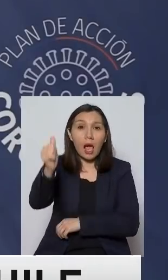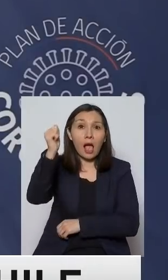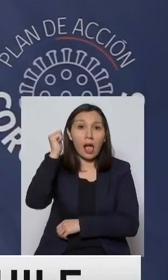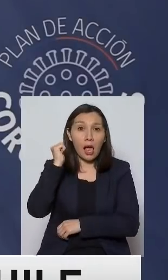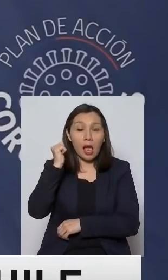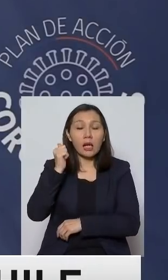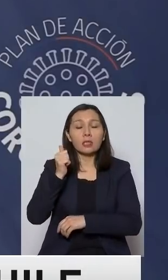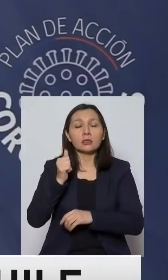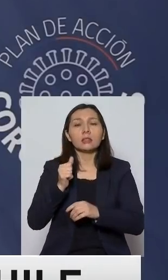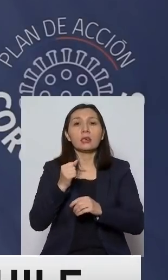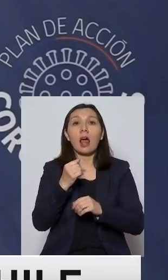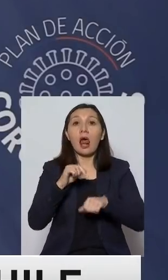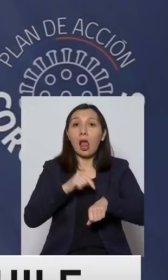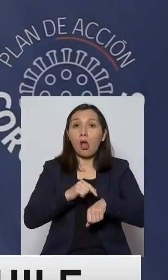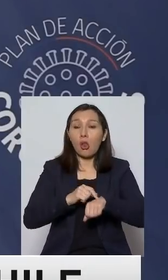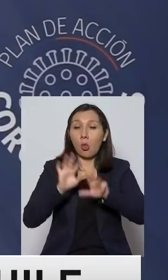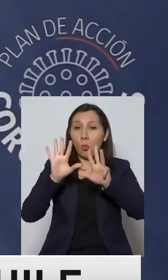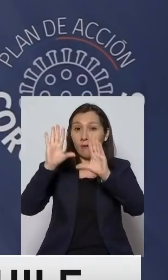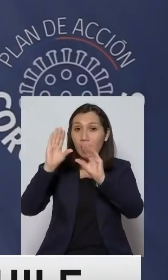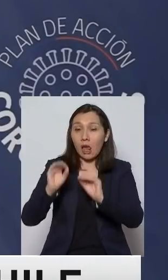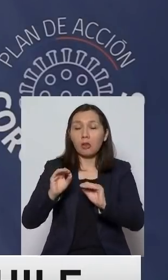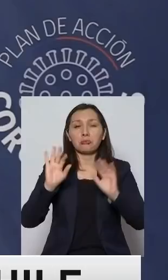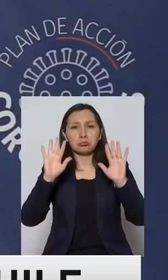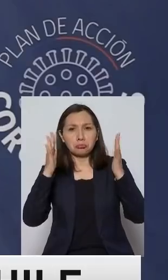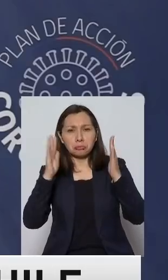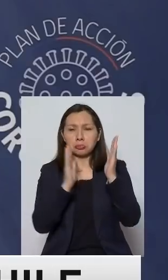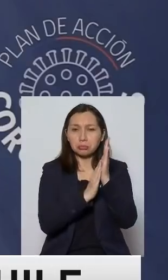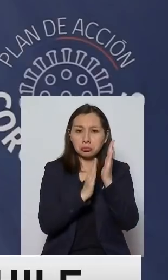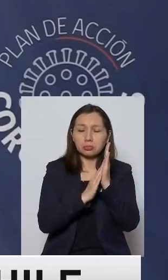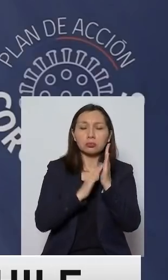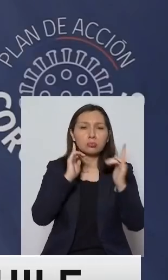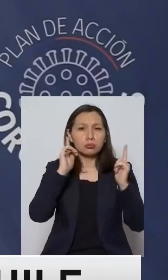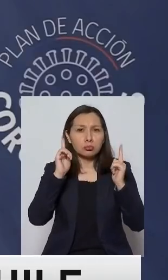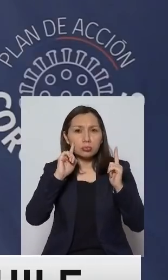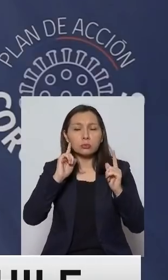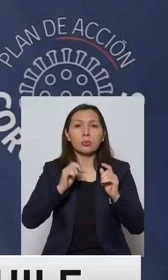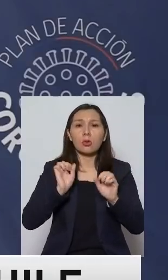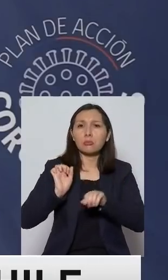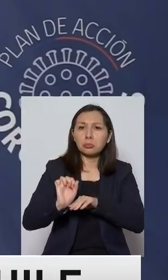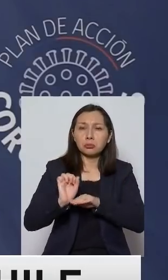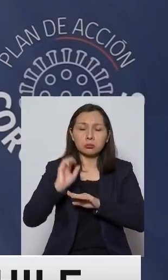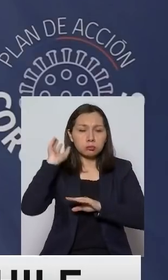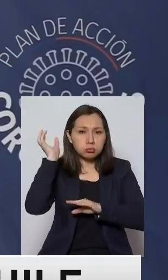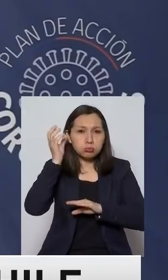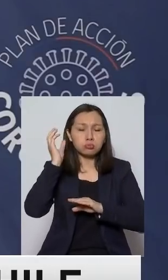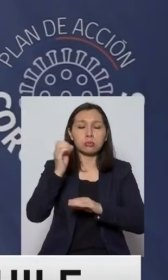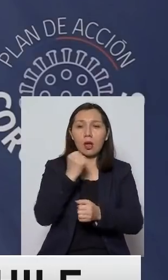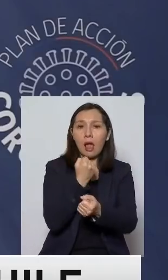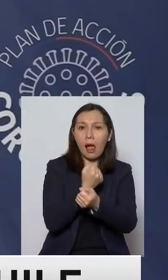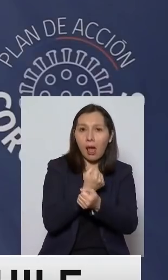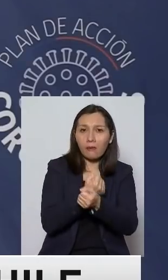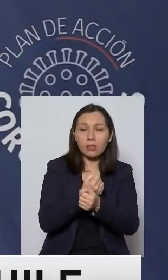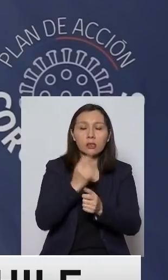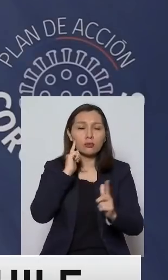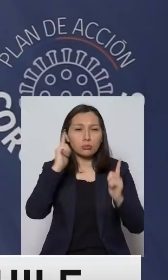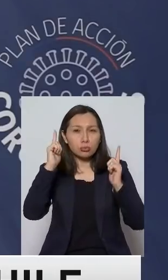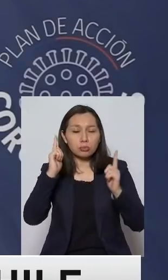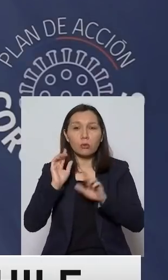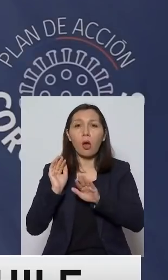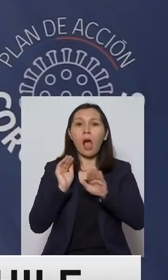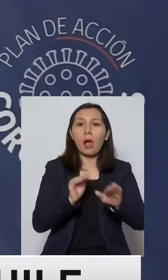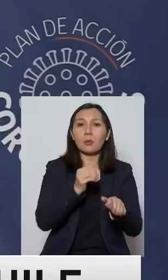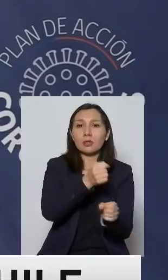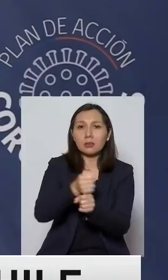salieron a las 21 horas a apoyar con aplausos, con Sinenas, los carabineros, apoyando a los